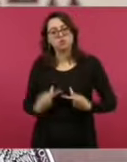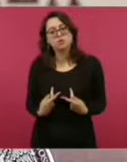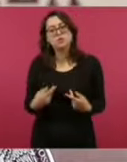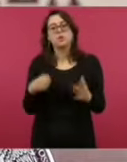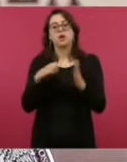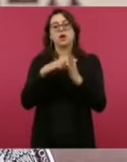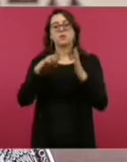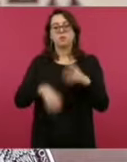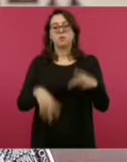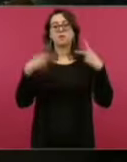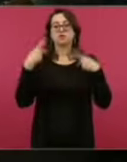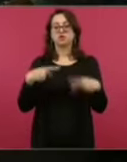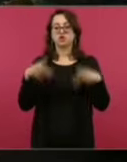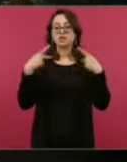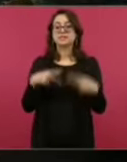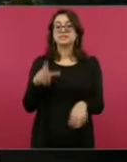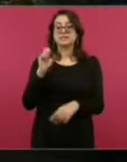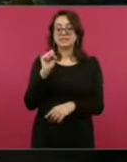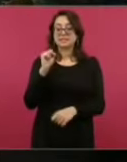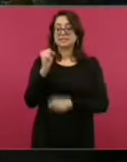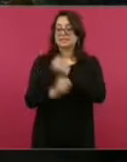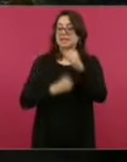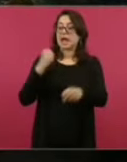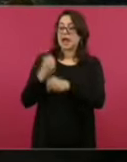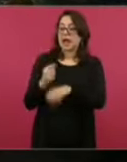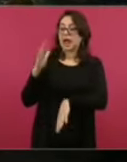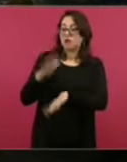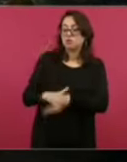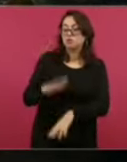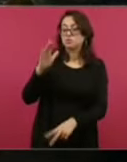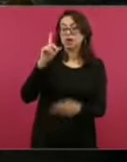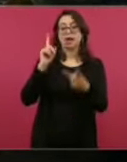las personas que tienen enfermedades crónicas y las mujeres embarazadas.